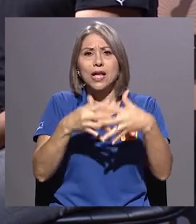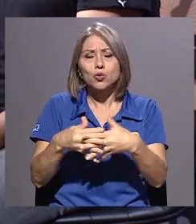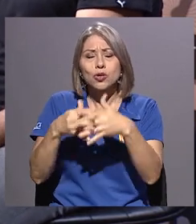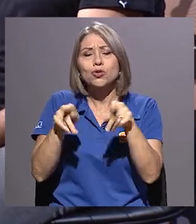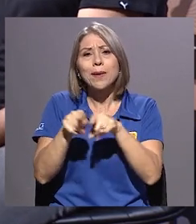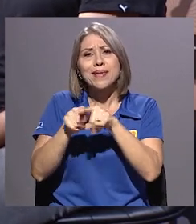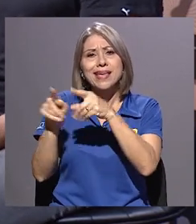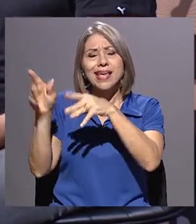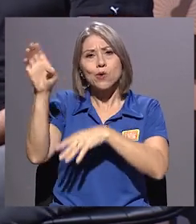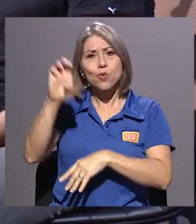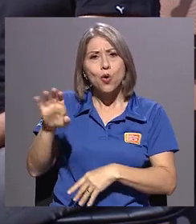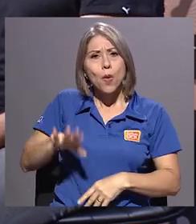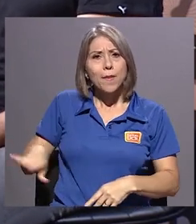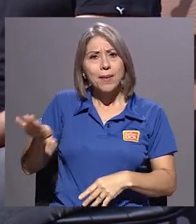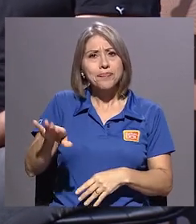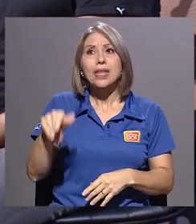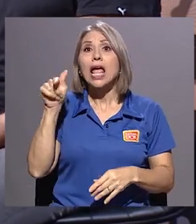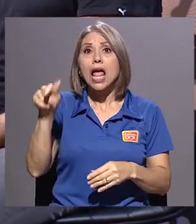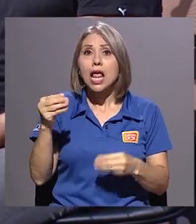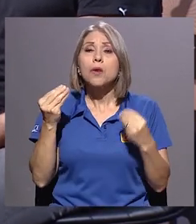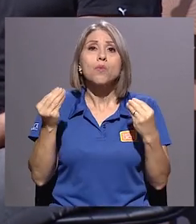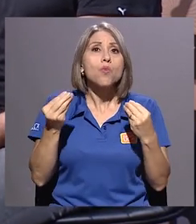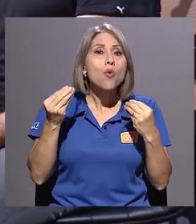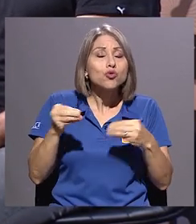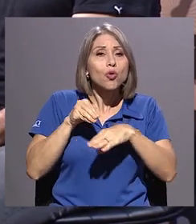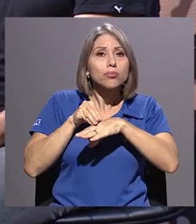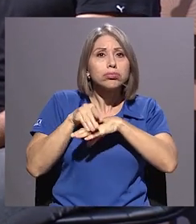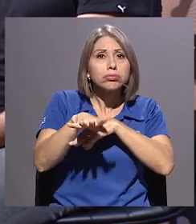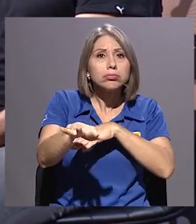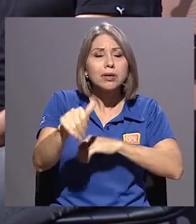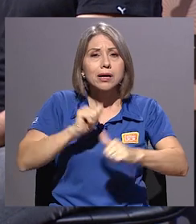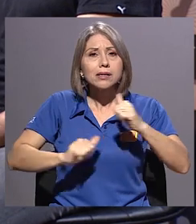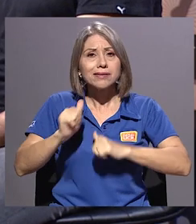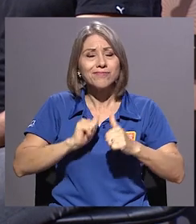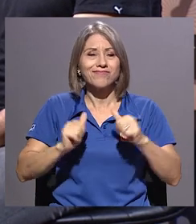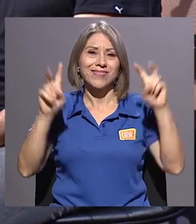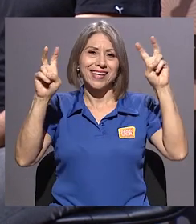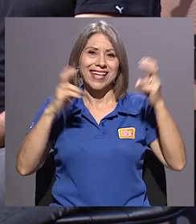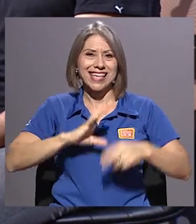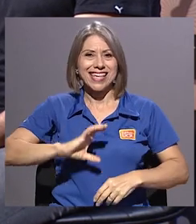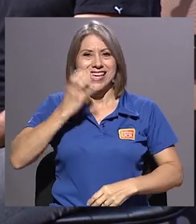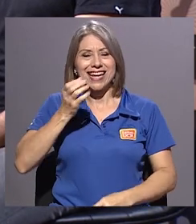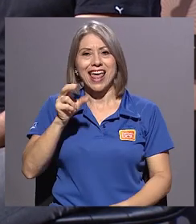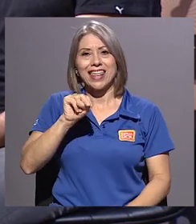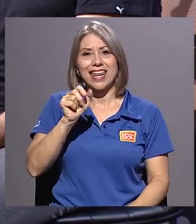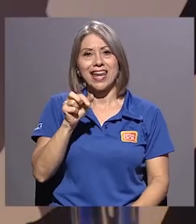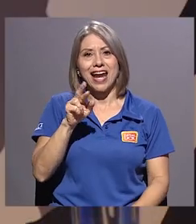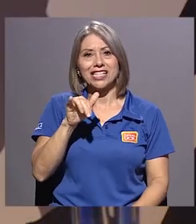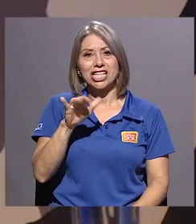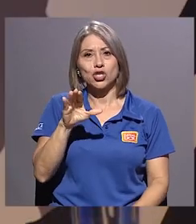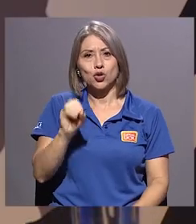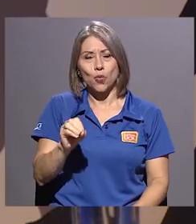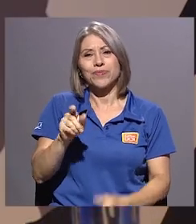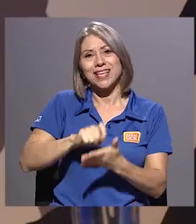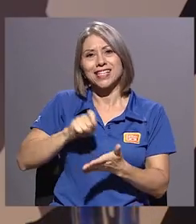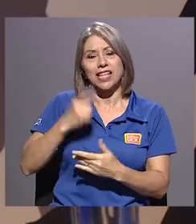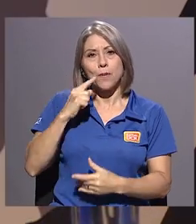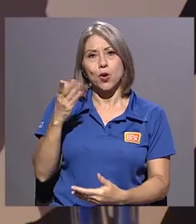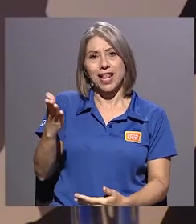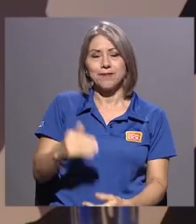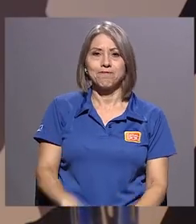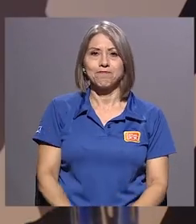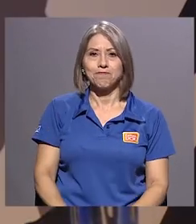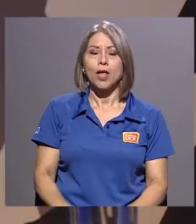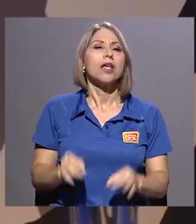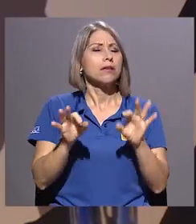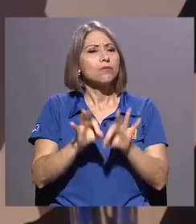Está moviendo muchas aguas en el ámbito teatral y bueno, la ira de Narciso está escrita por él. Creo que es muy importante, Fabián, que ahondemos